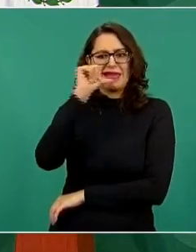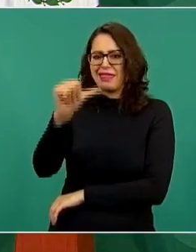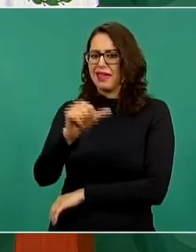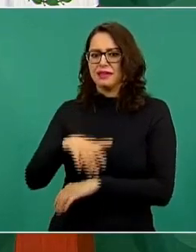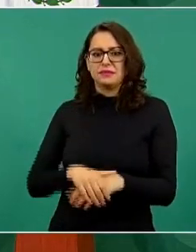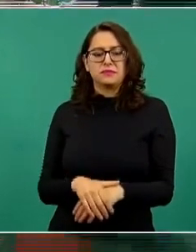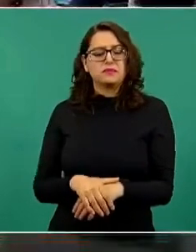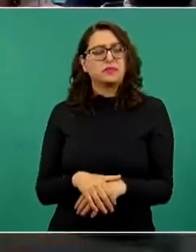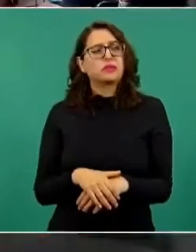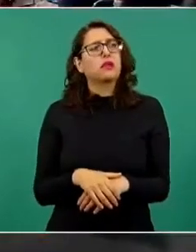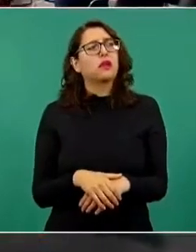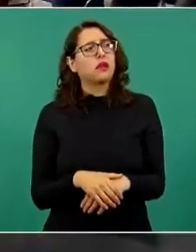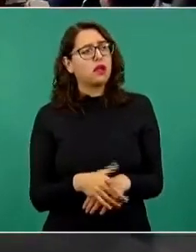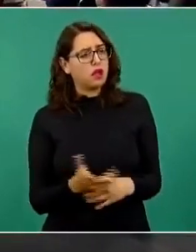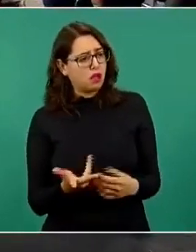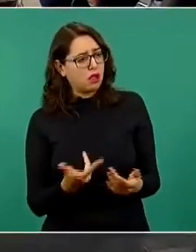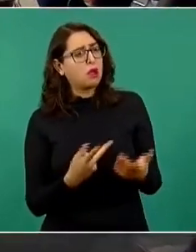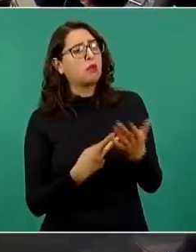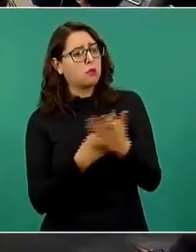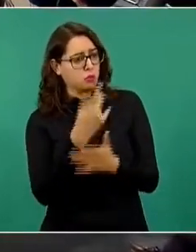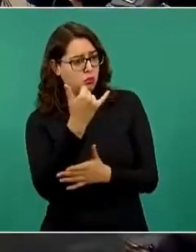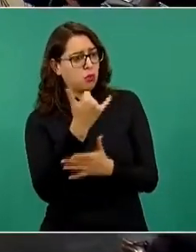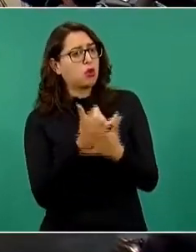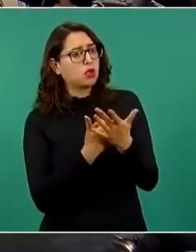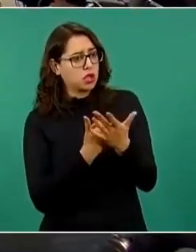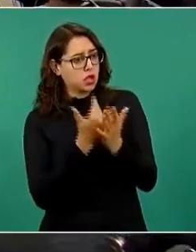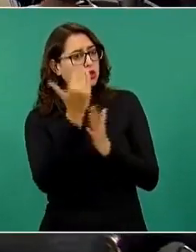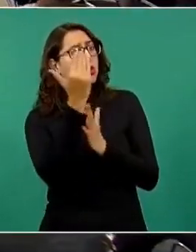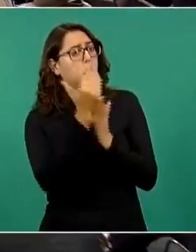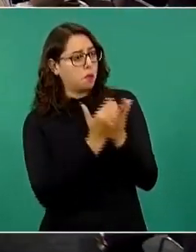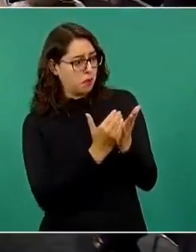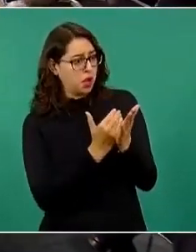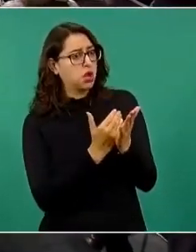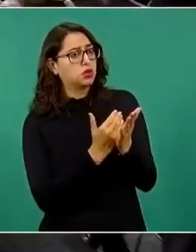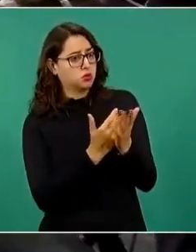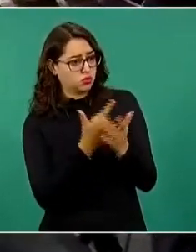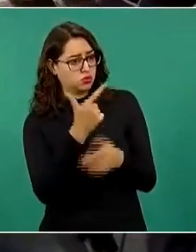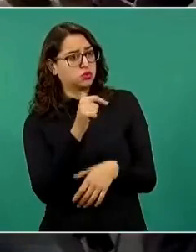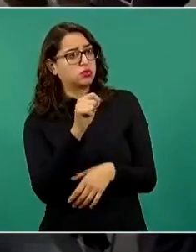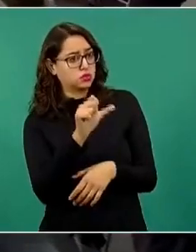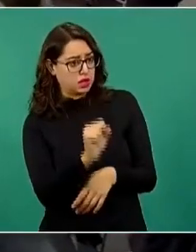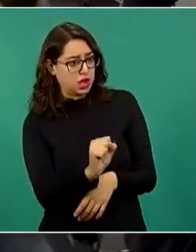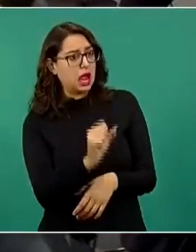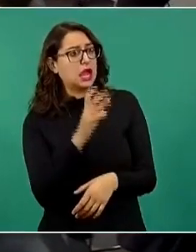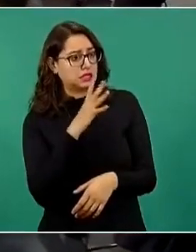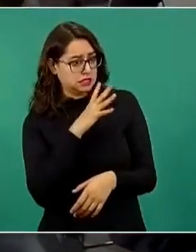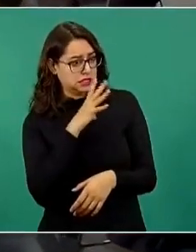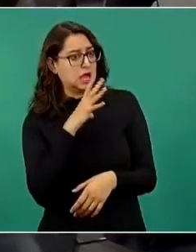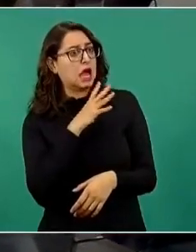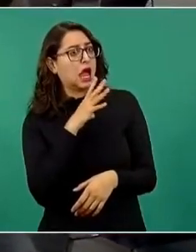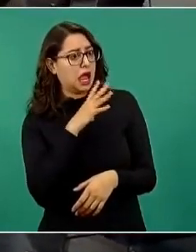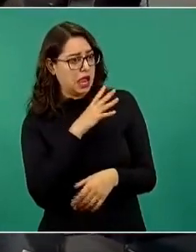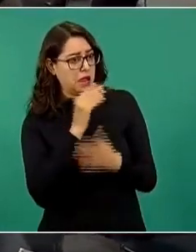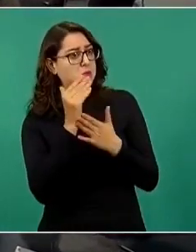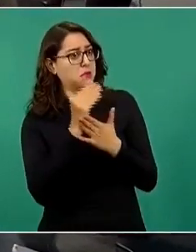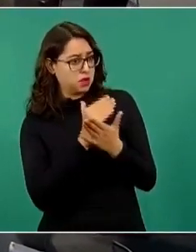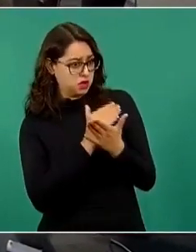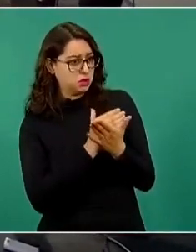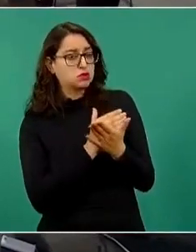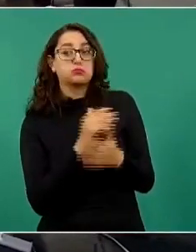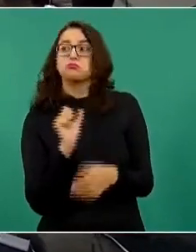propósito. ¿Y si está el proyecto de hacer menos combustóleo en la refinería? De la